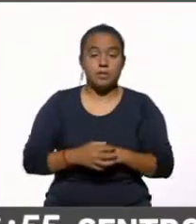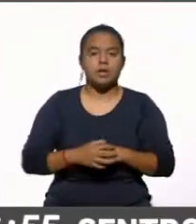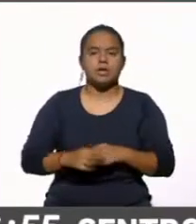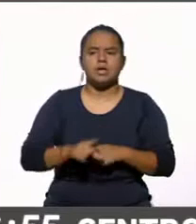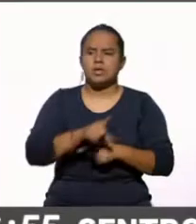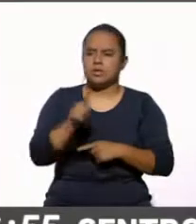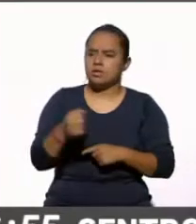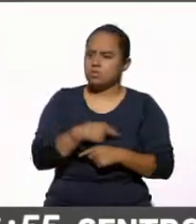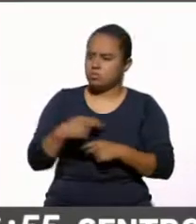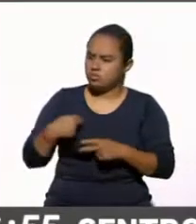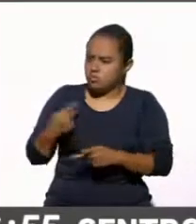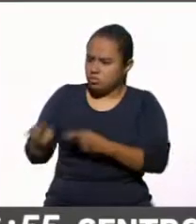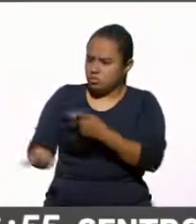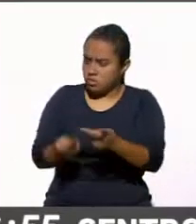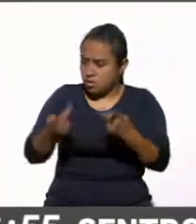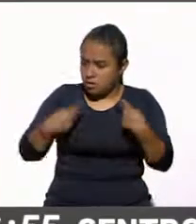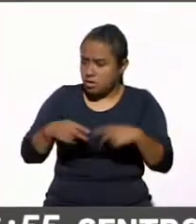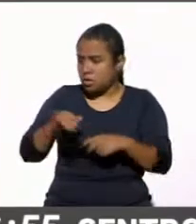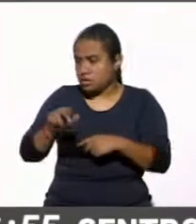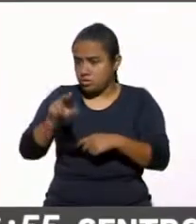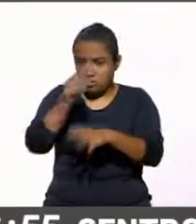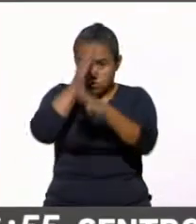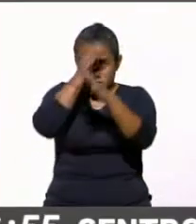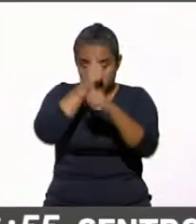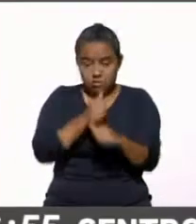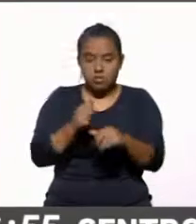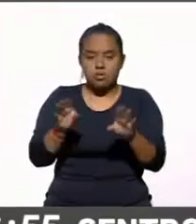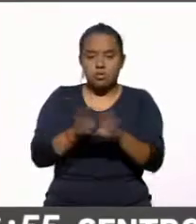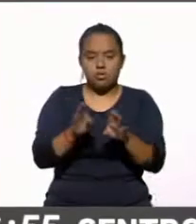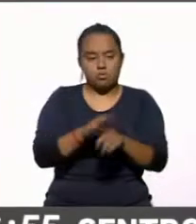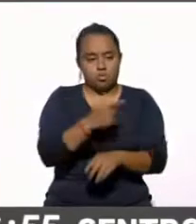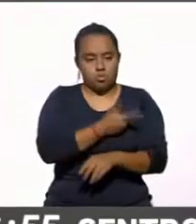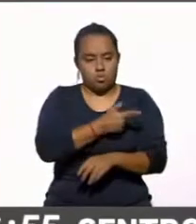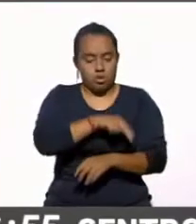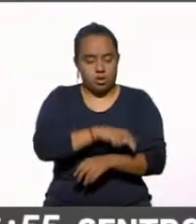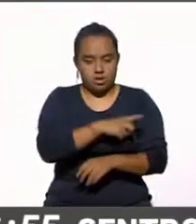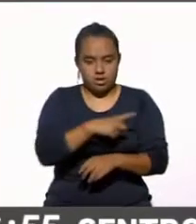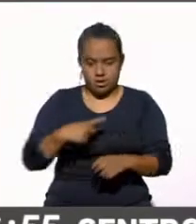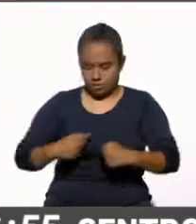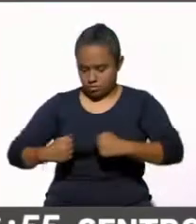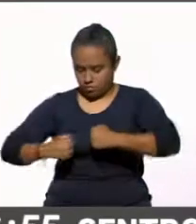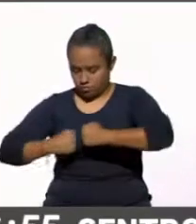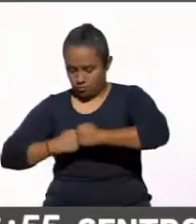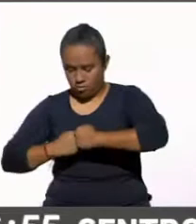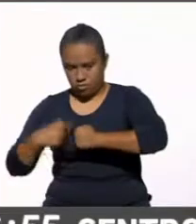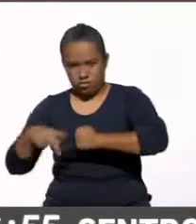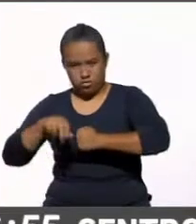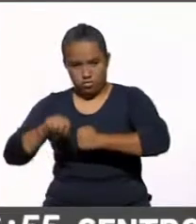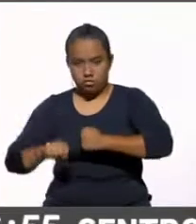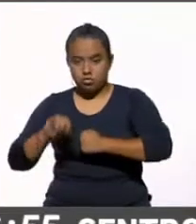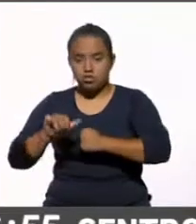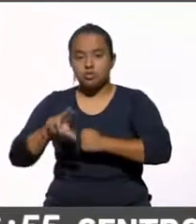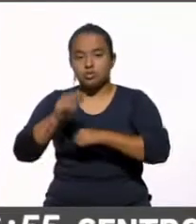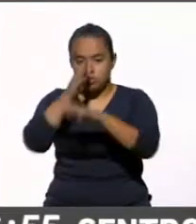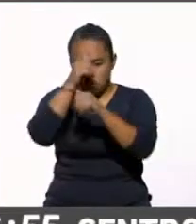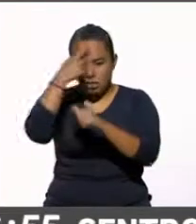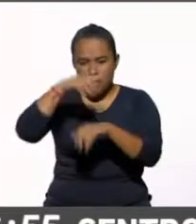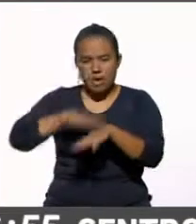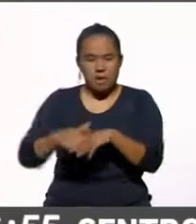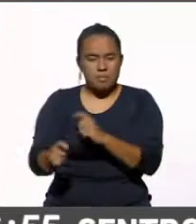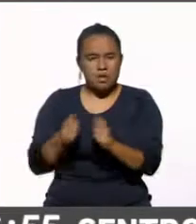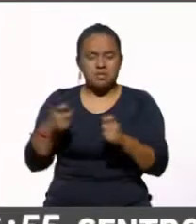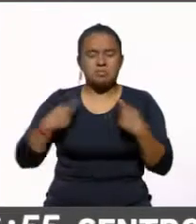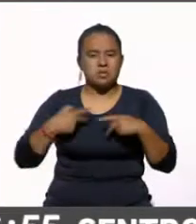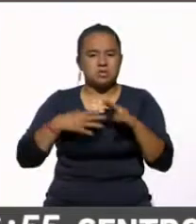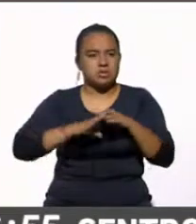preguntamos si la gente estaba de acuerdo con el envío de la Guardia Nacional a la frontera sur de México para tener un mayor control de los